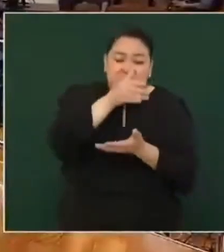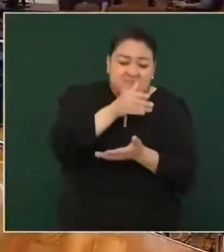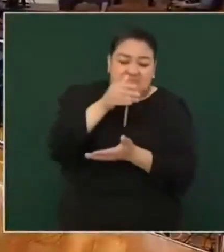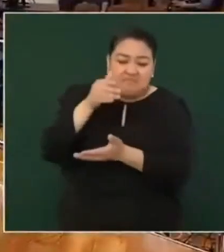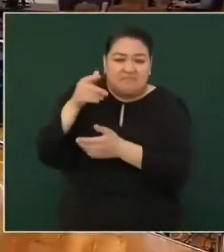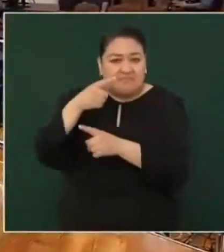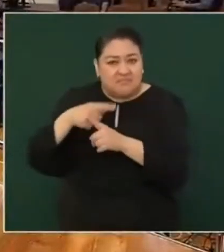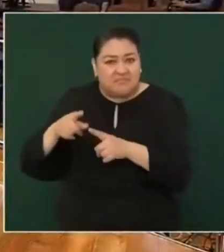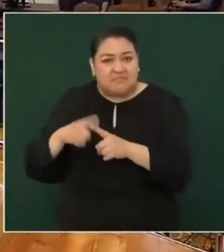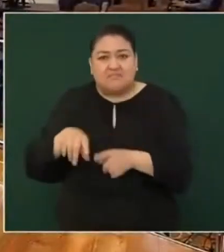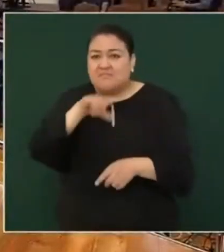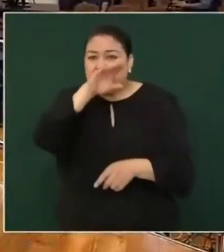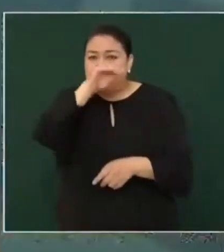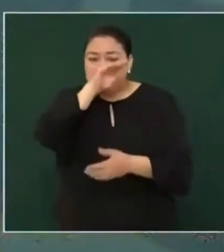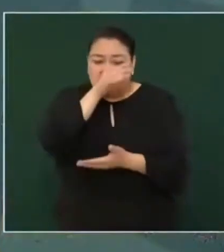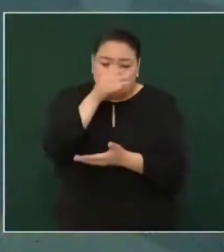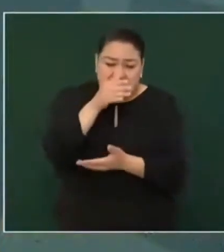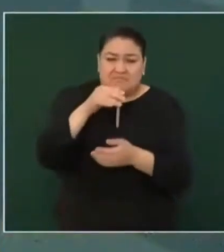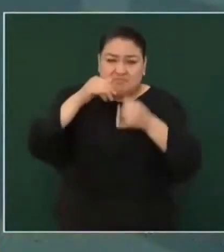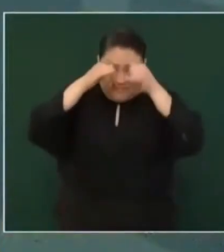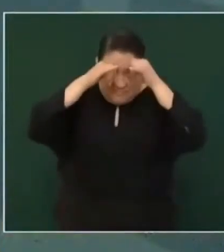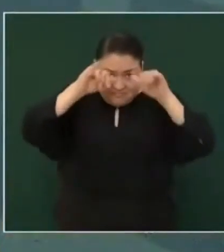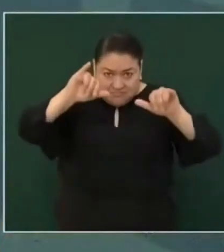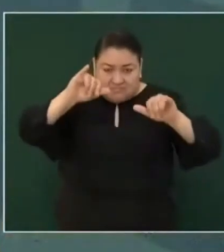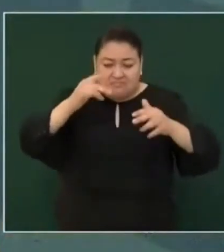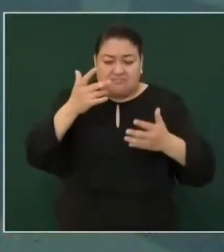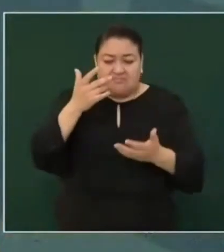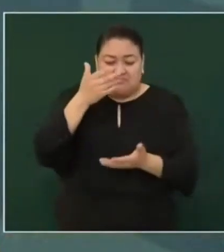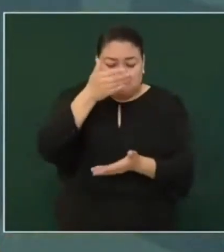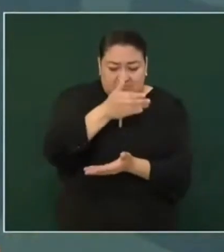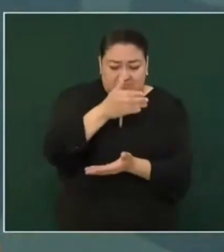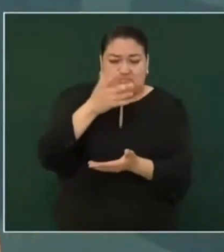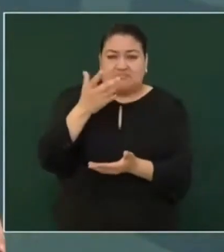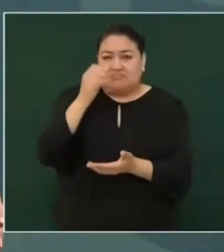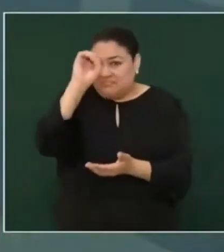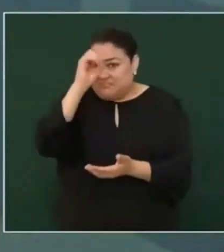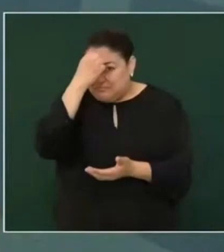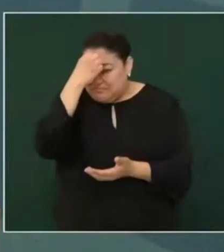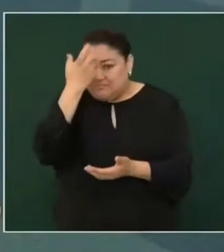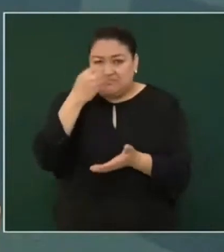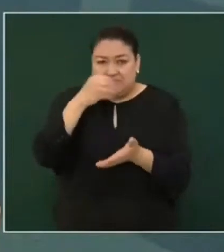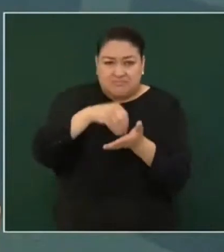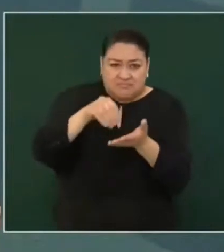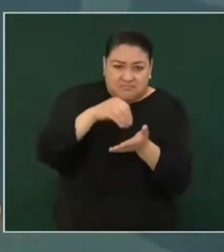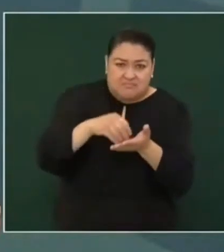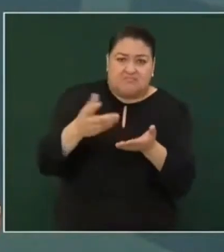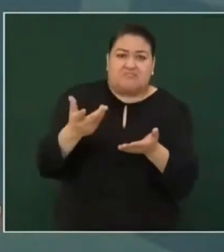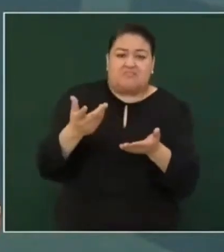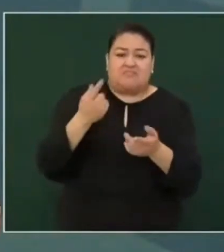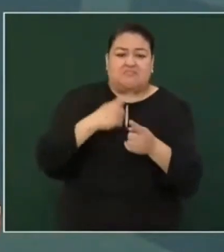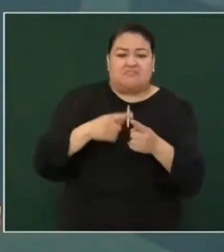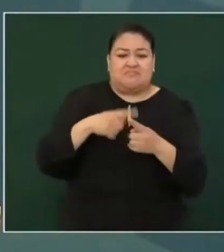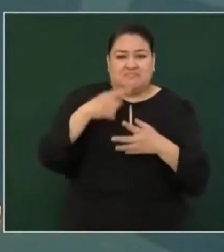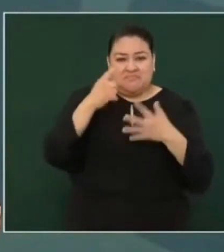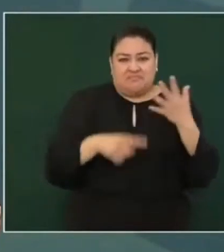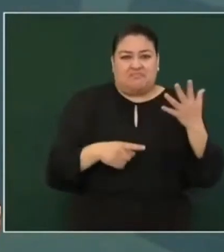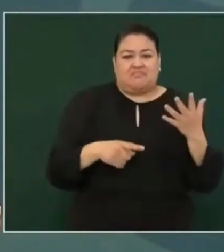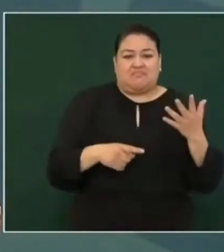patos chivos borrego puerco cochino marrano